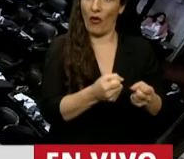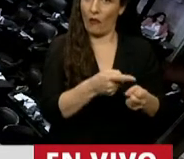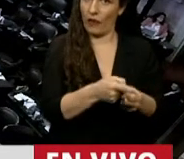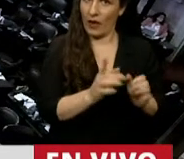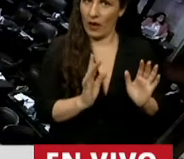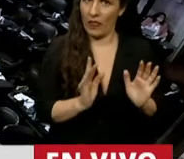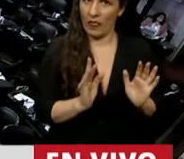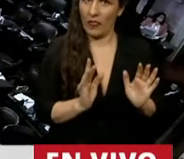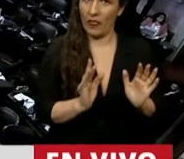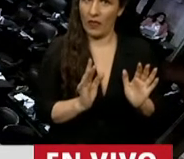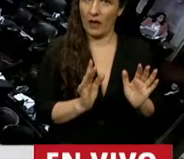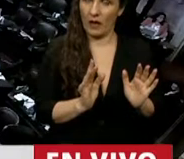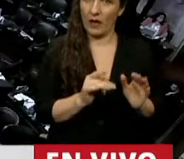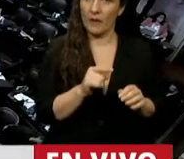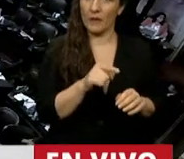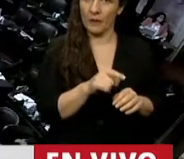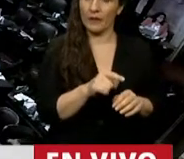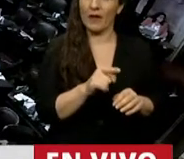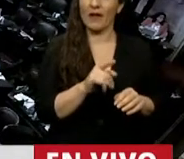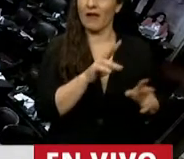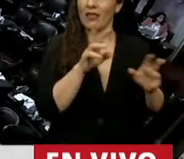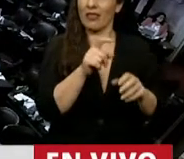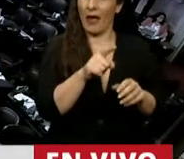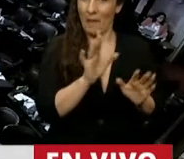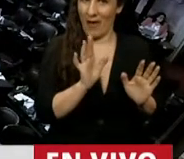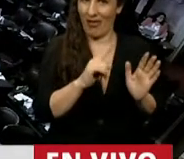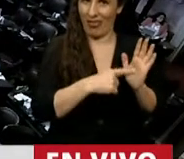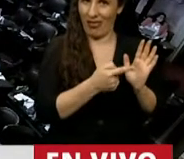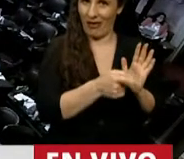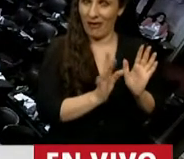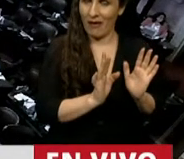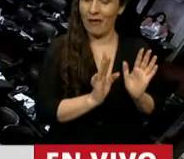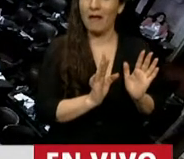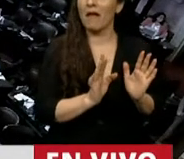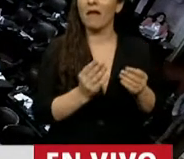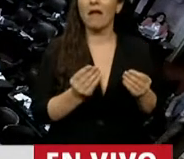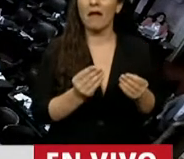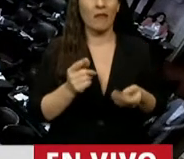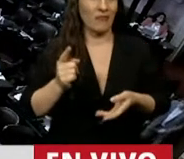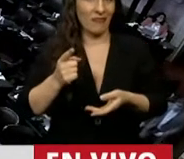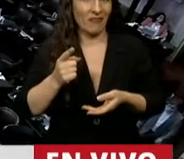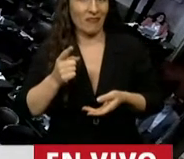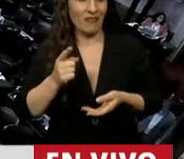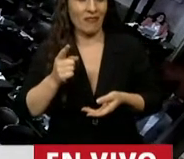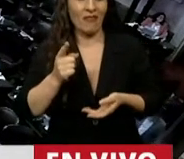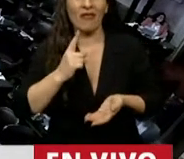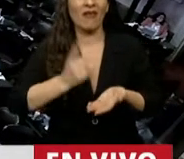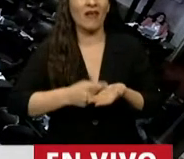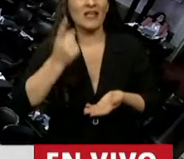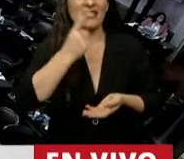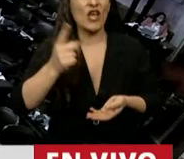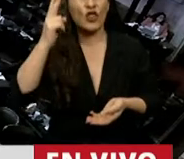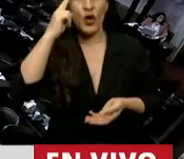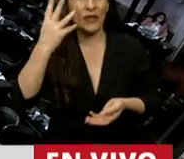de estos intereses que fueron dispuestos a través del decreto 194,